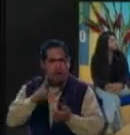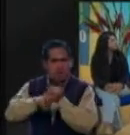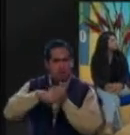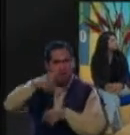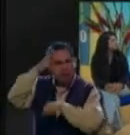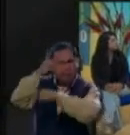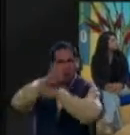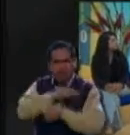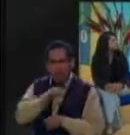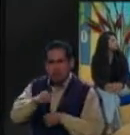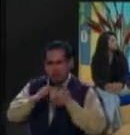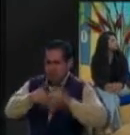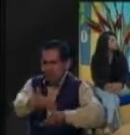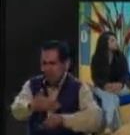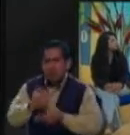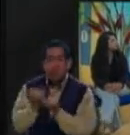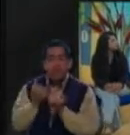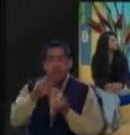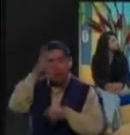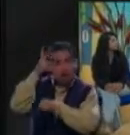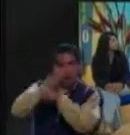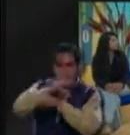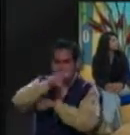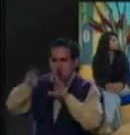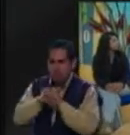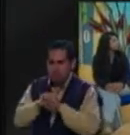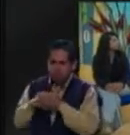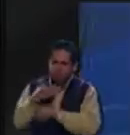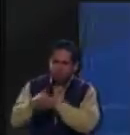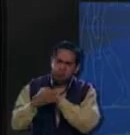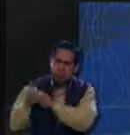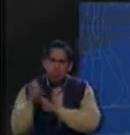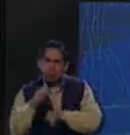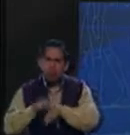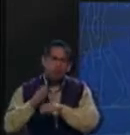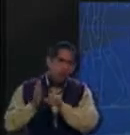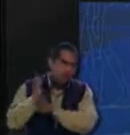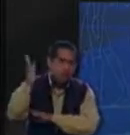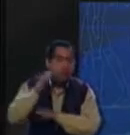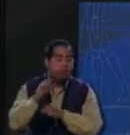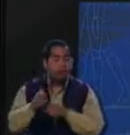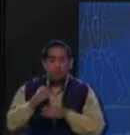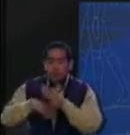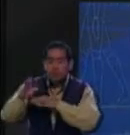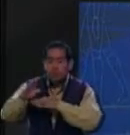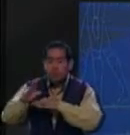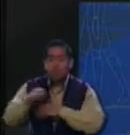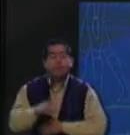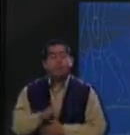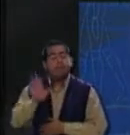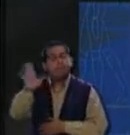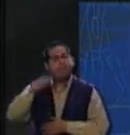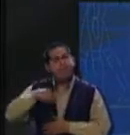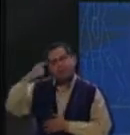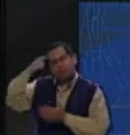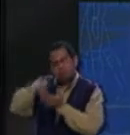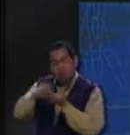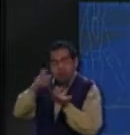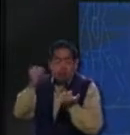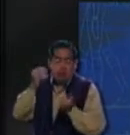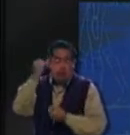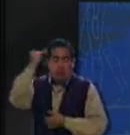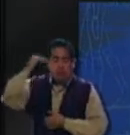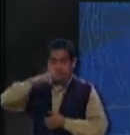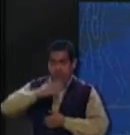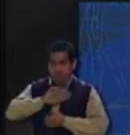y potencializar todas esas capacidades, bueno, es mucho mejor. Yo creo que, por ejemplo,